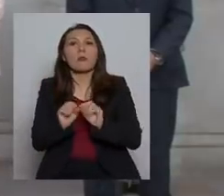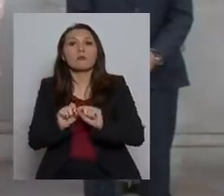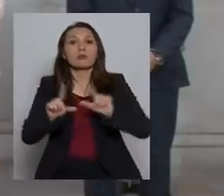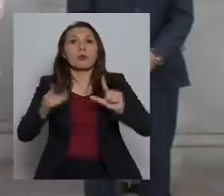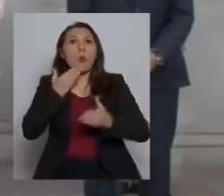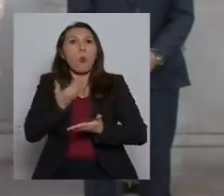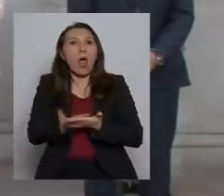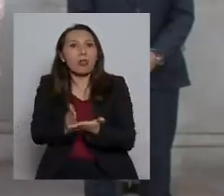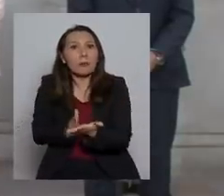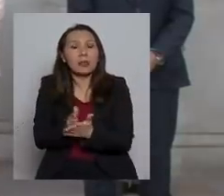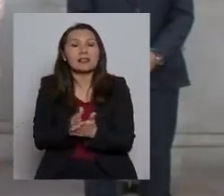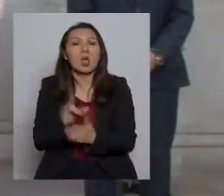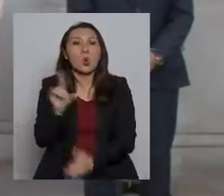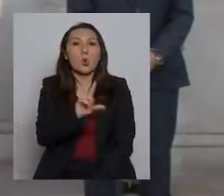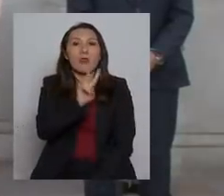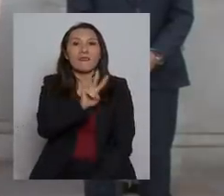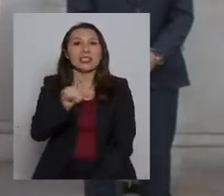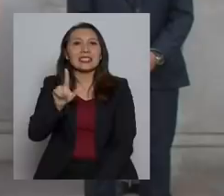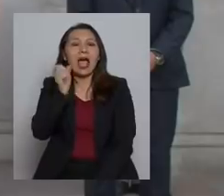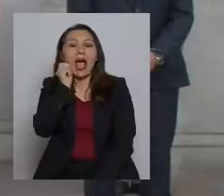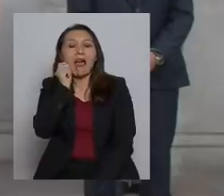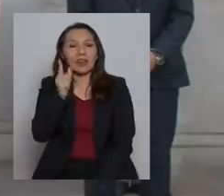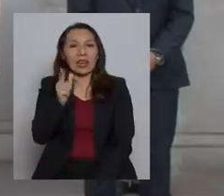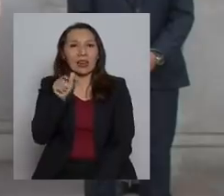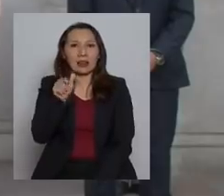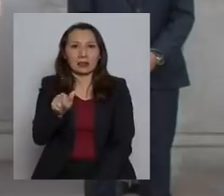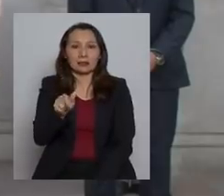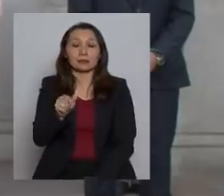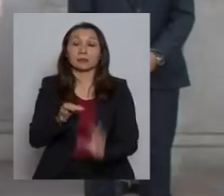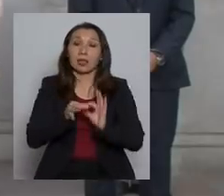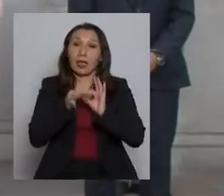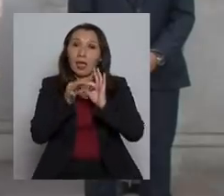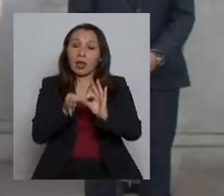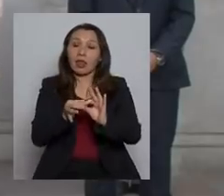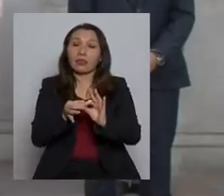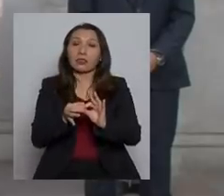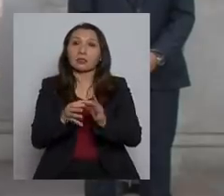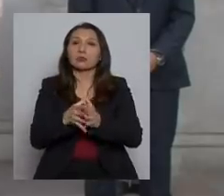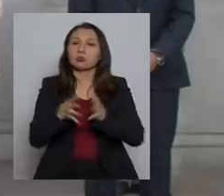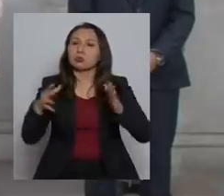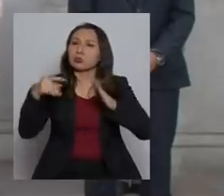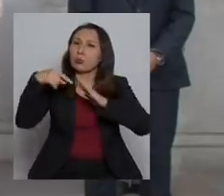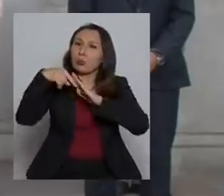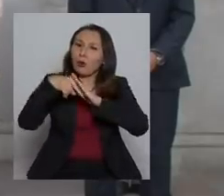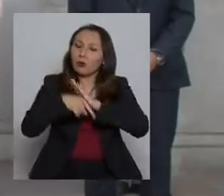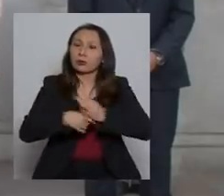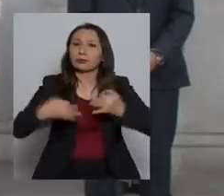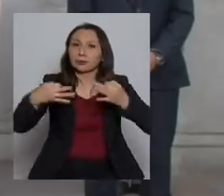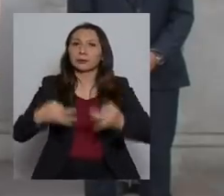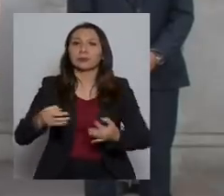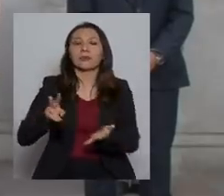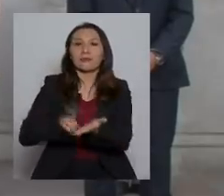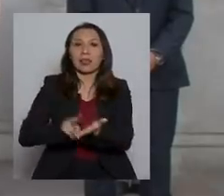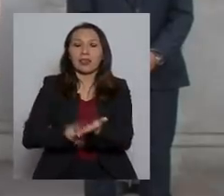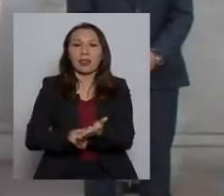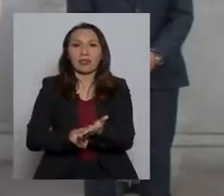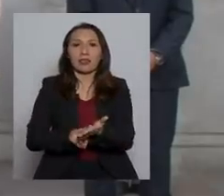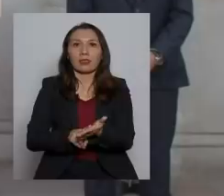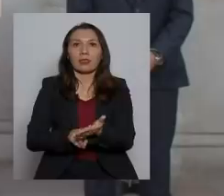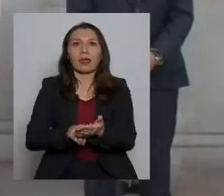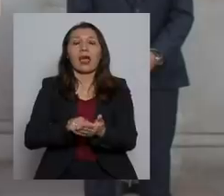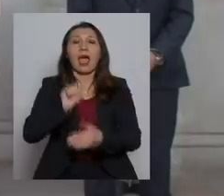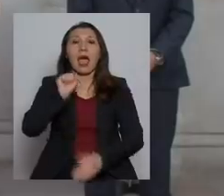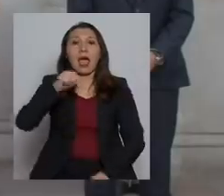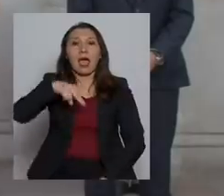del lunes 27 de abril. Quiero agradecer muy profunda y sinceramente a